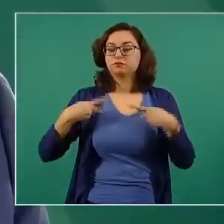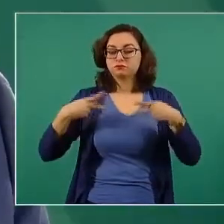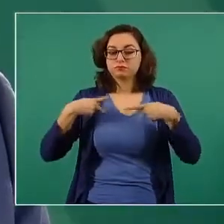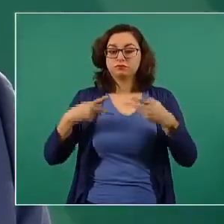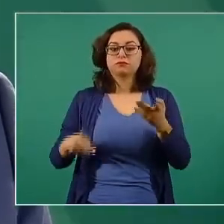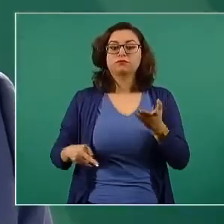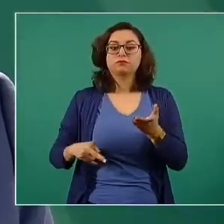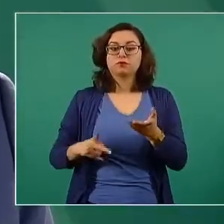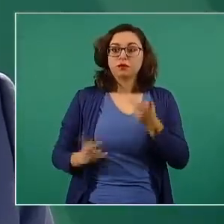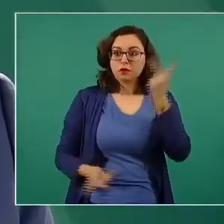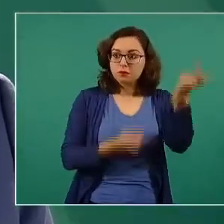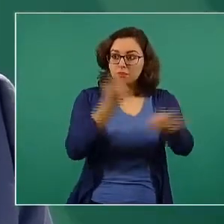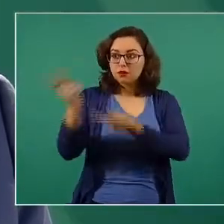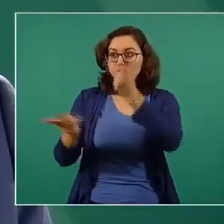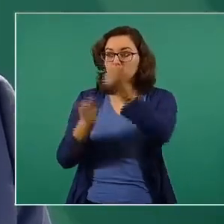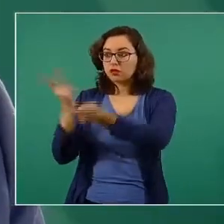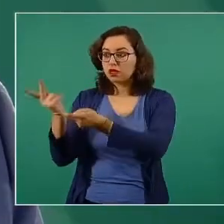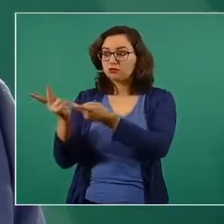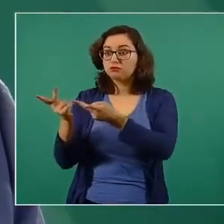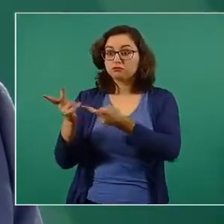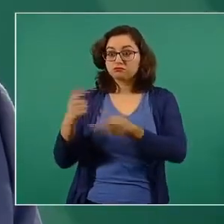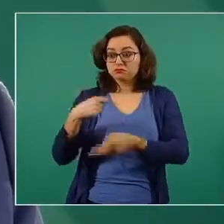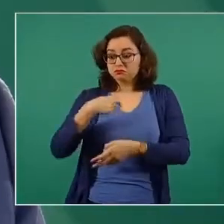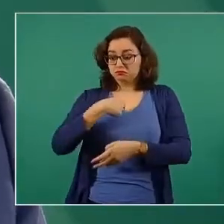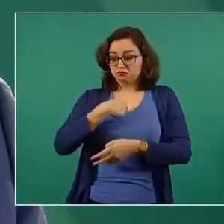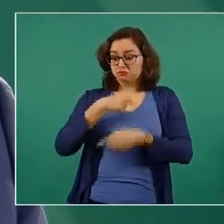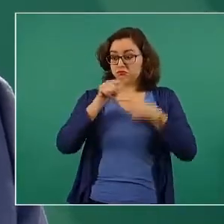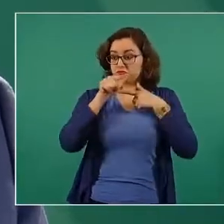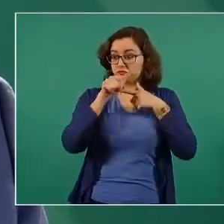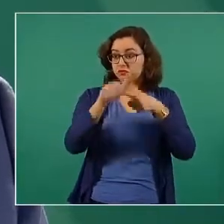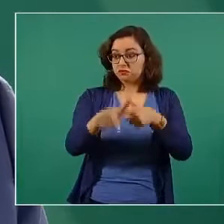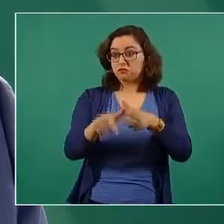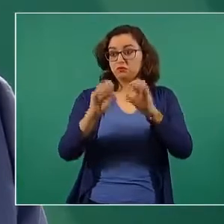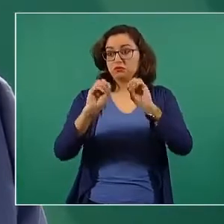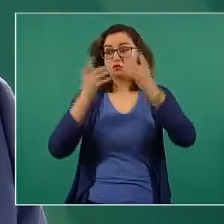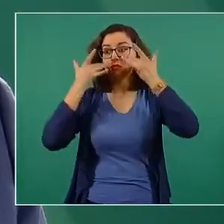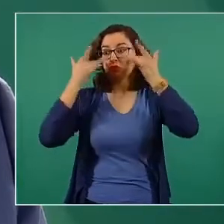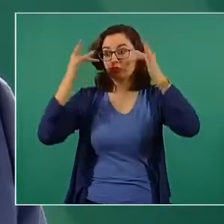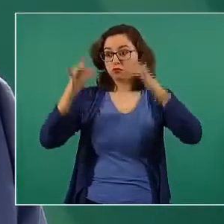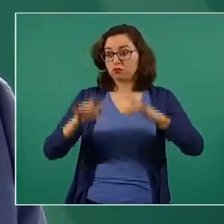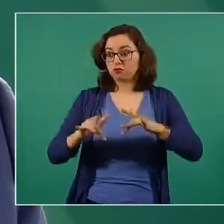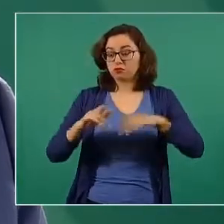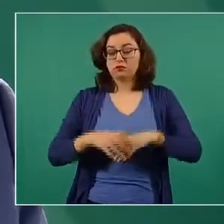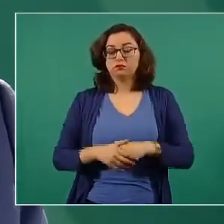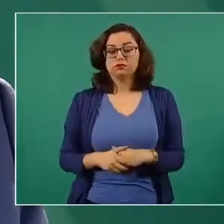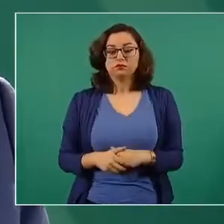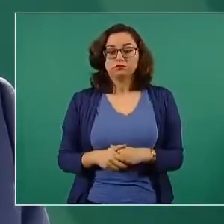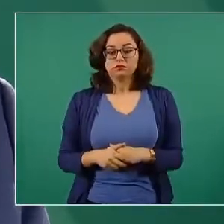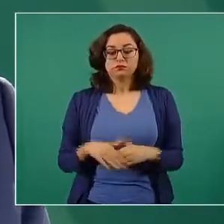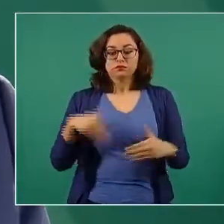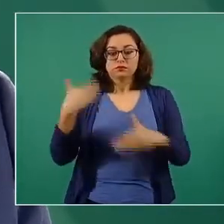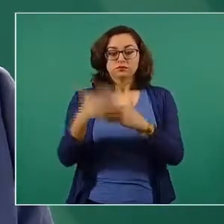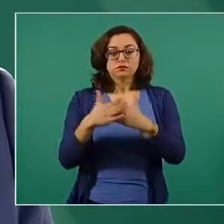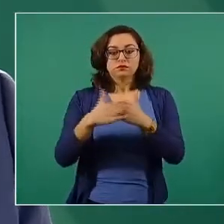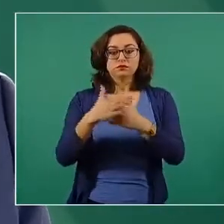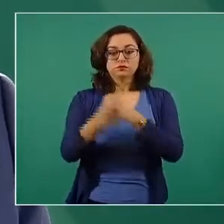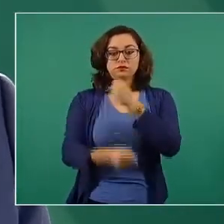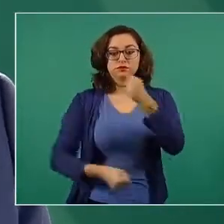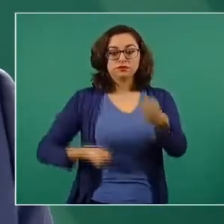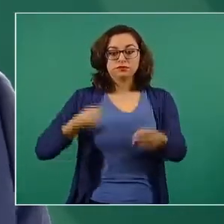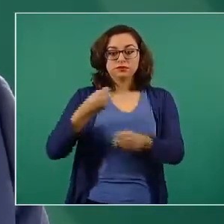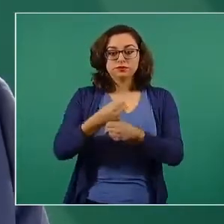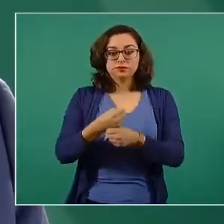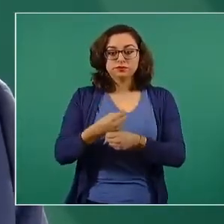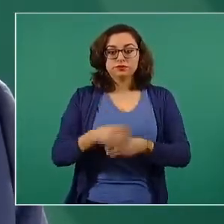para la revocación del mandato el año próximo.